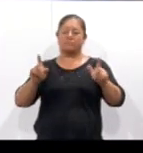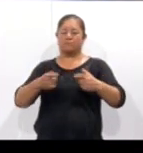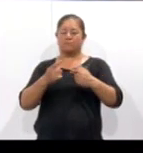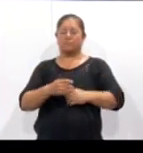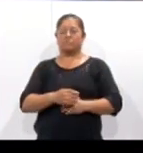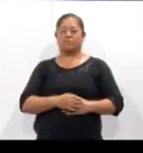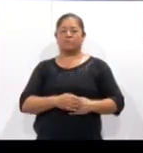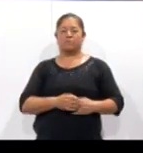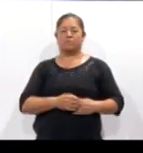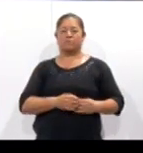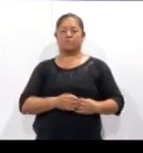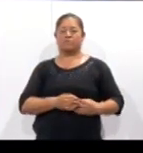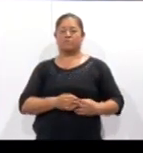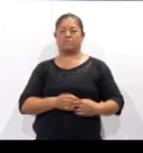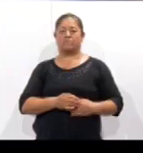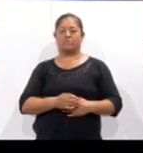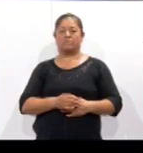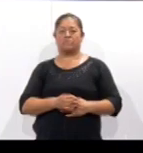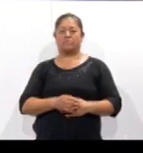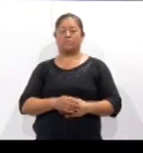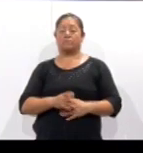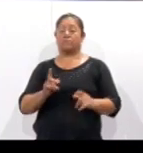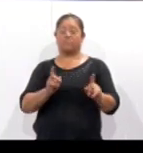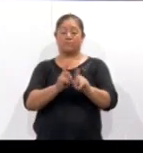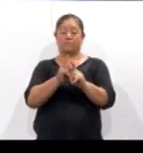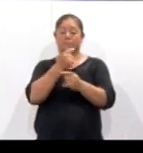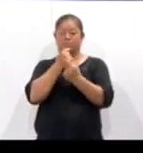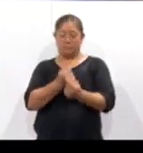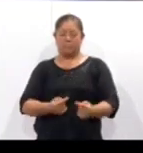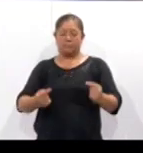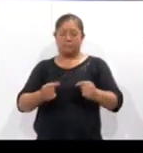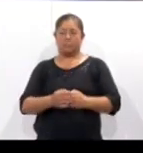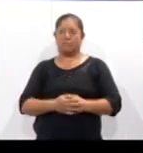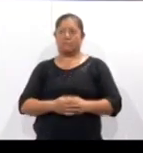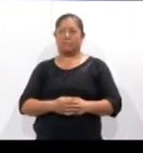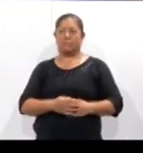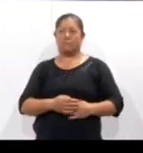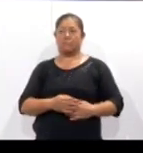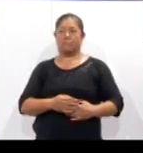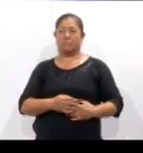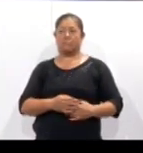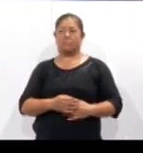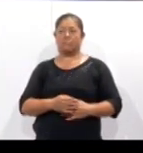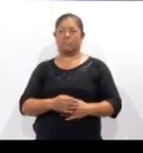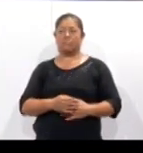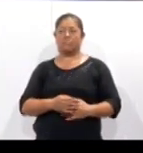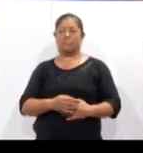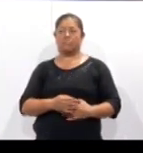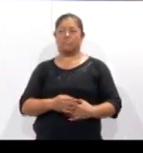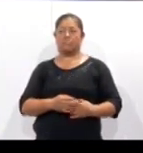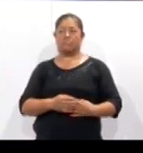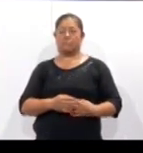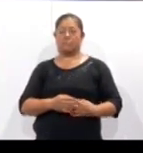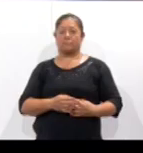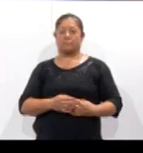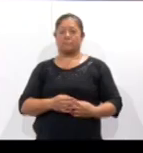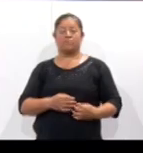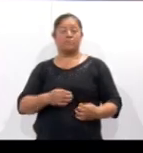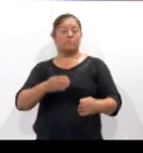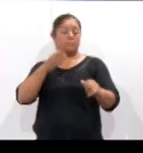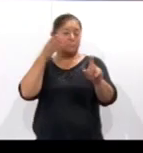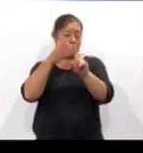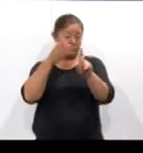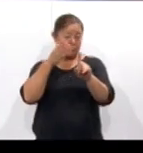Este fue un encuentro infantil que tiene como objetivo, desde luego, promover el gusto por la música